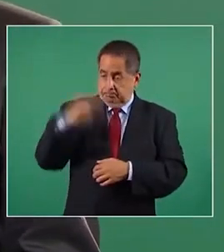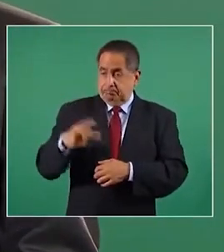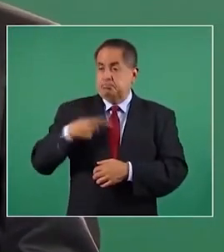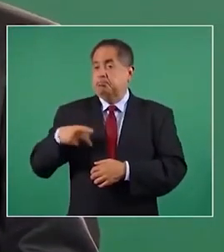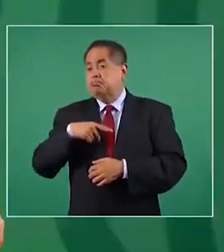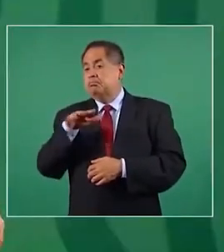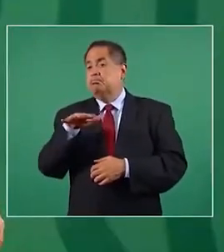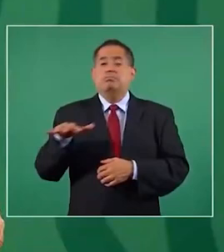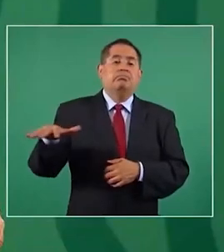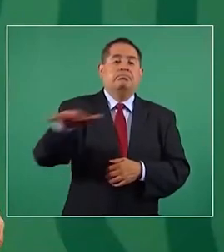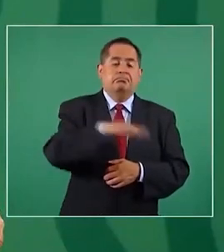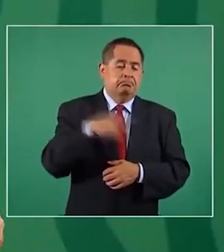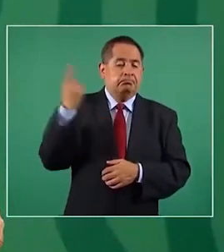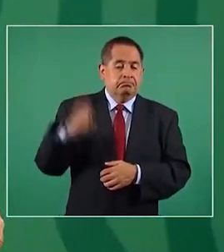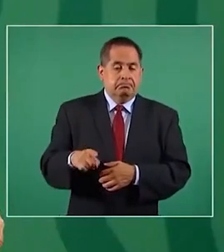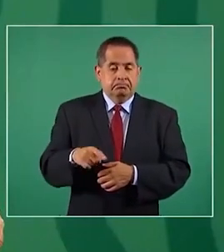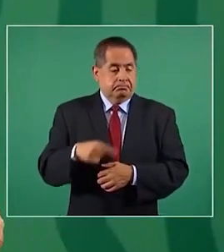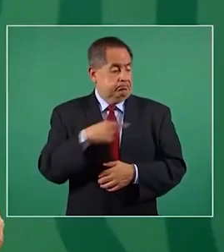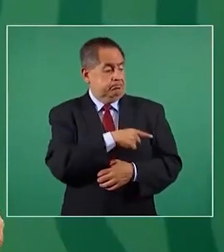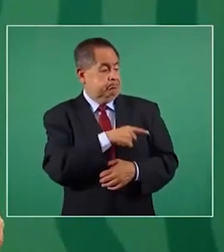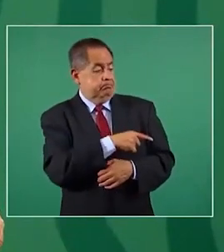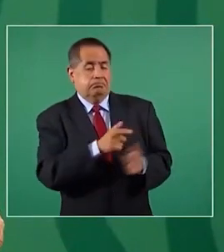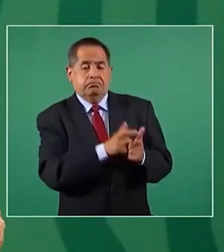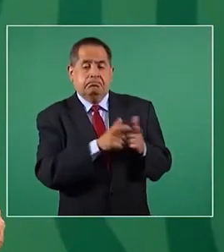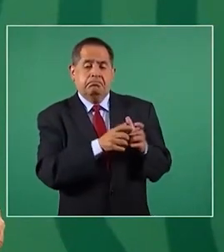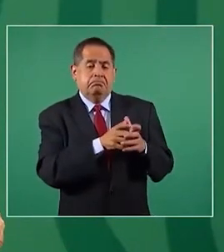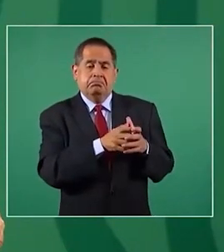no los potentados.